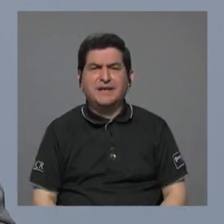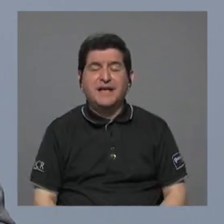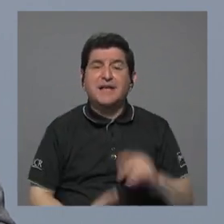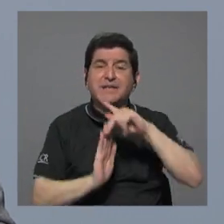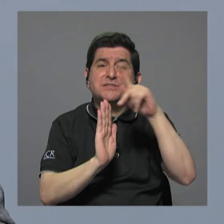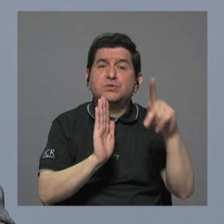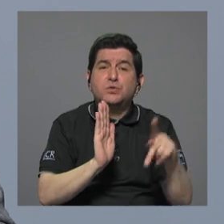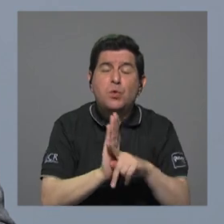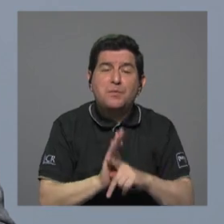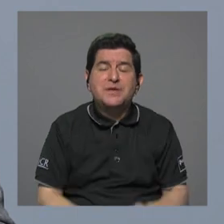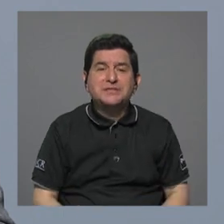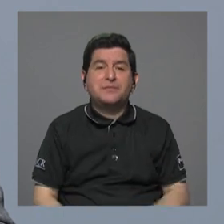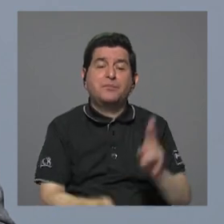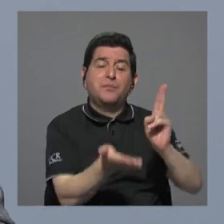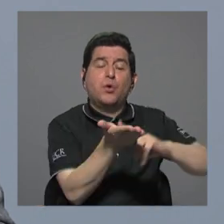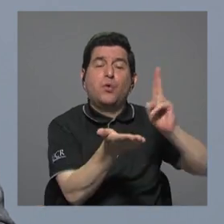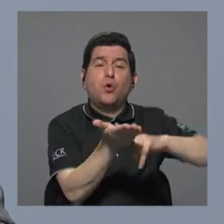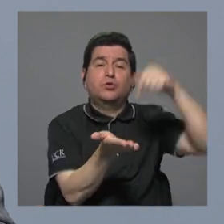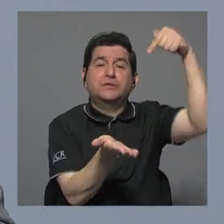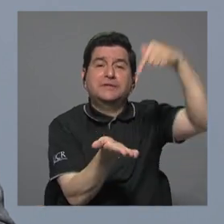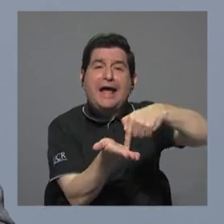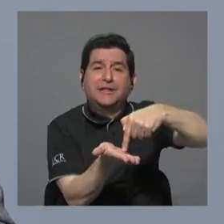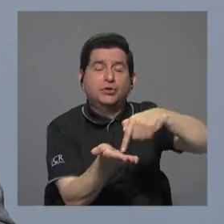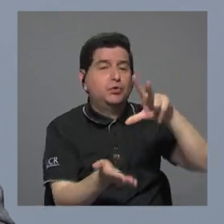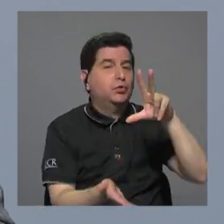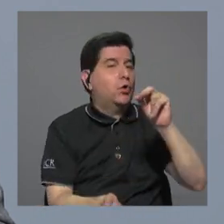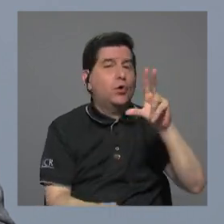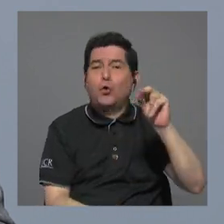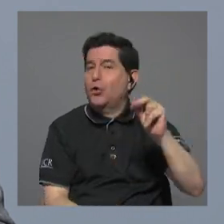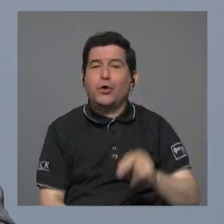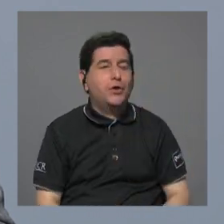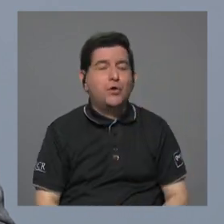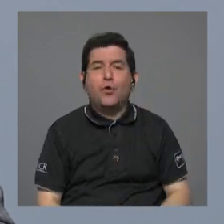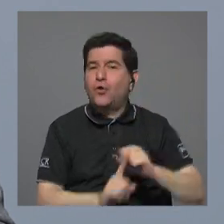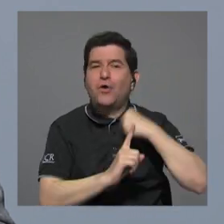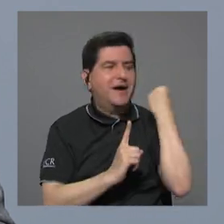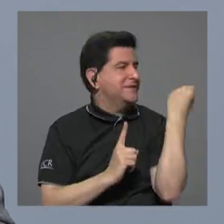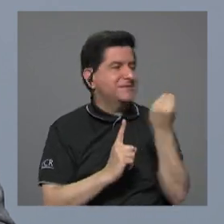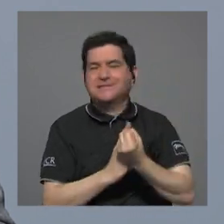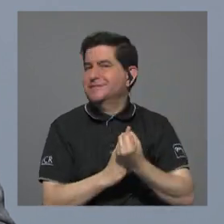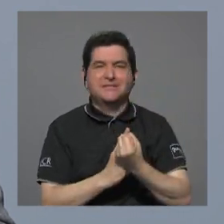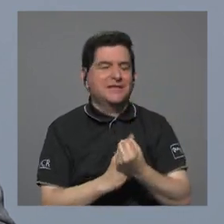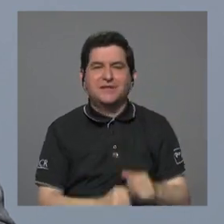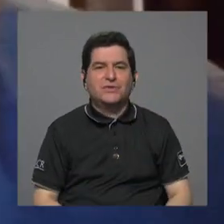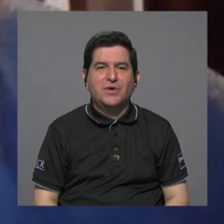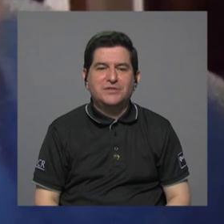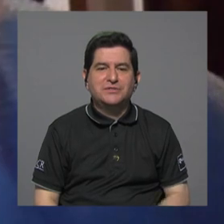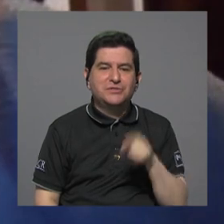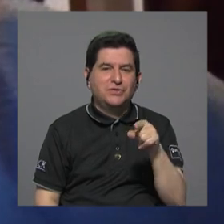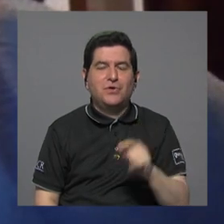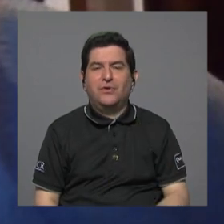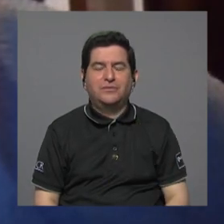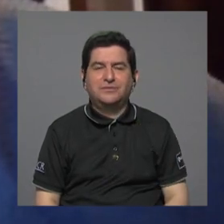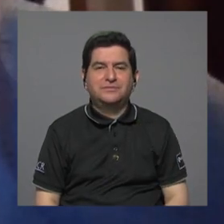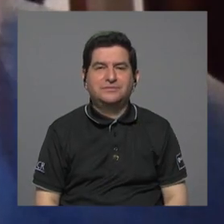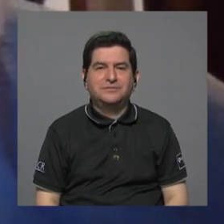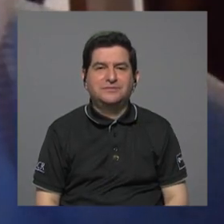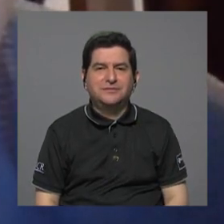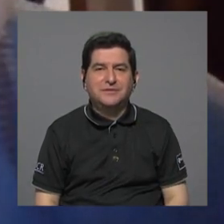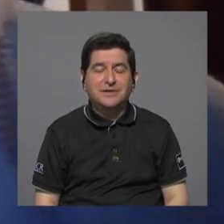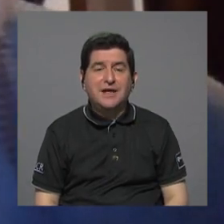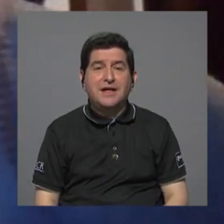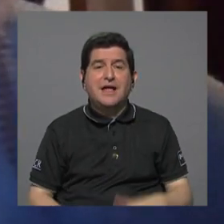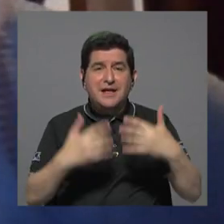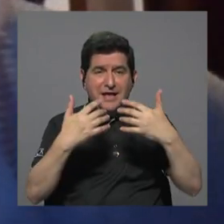principios de contratación y no y no a principios de pero si la empresa pero si las